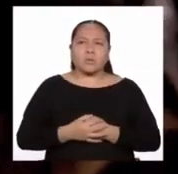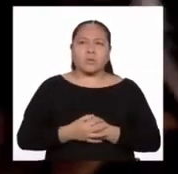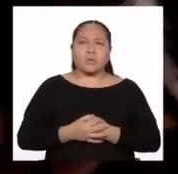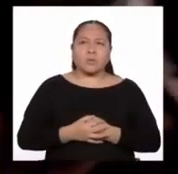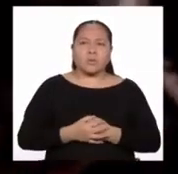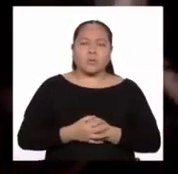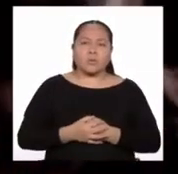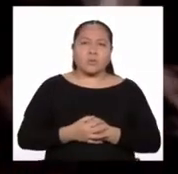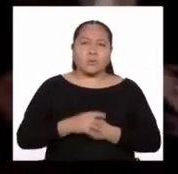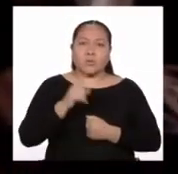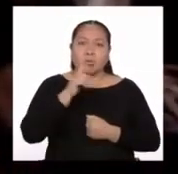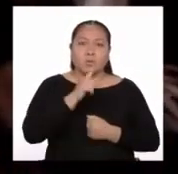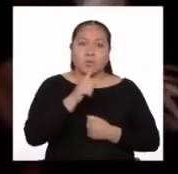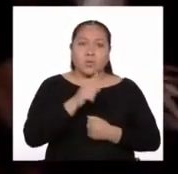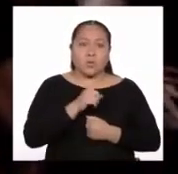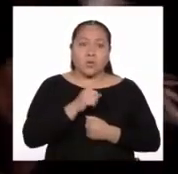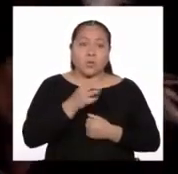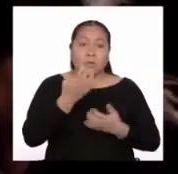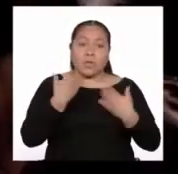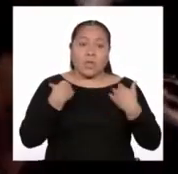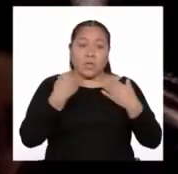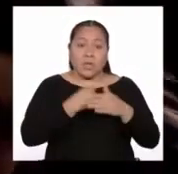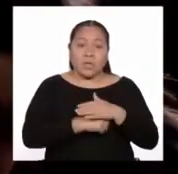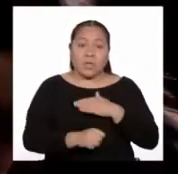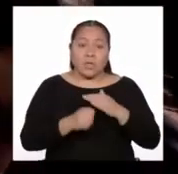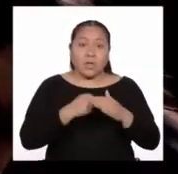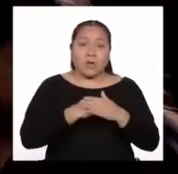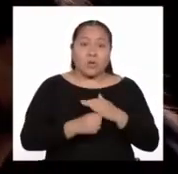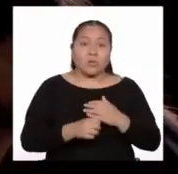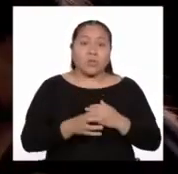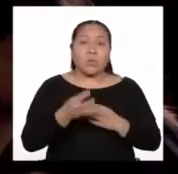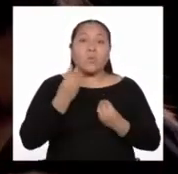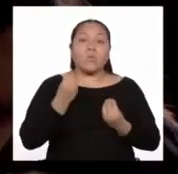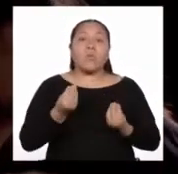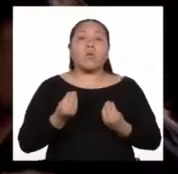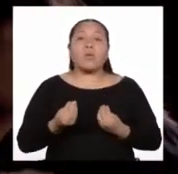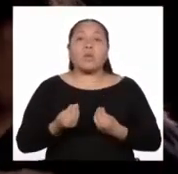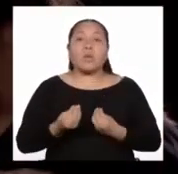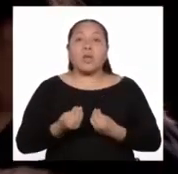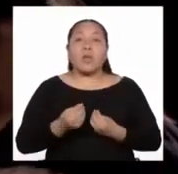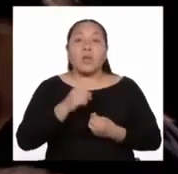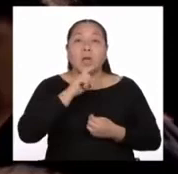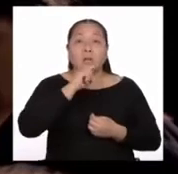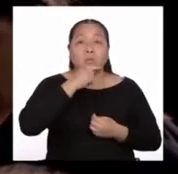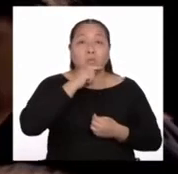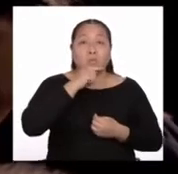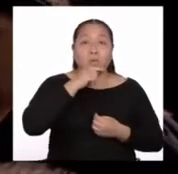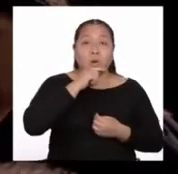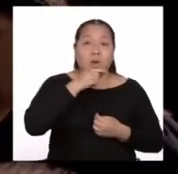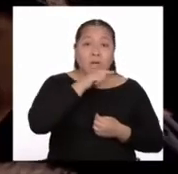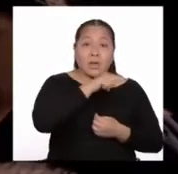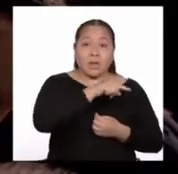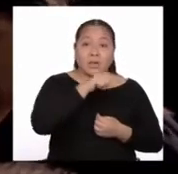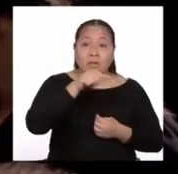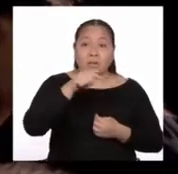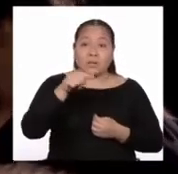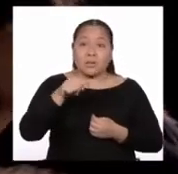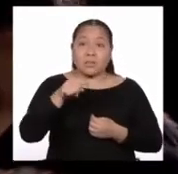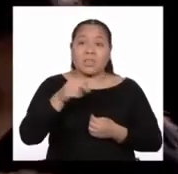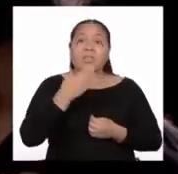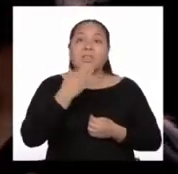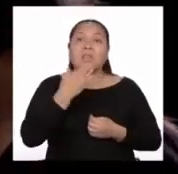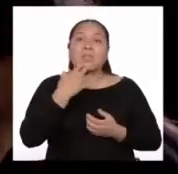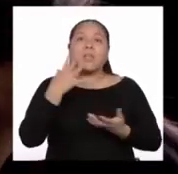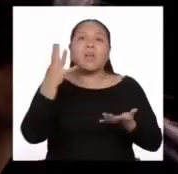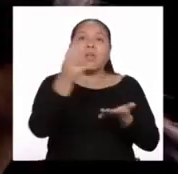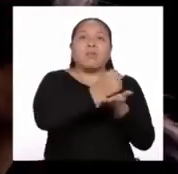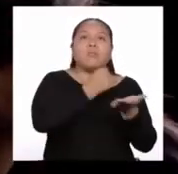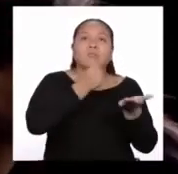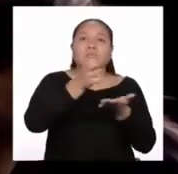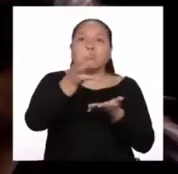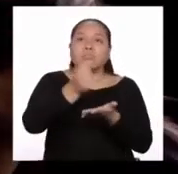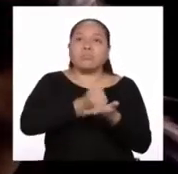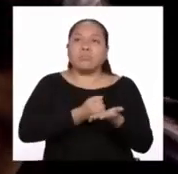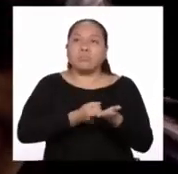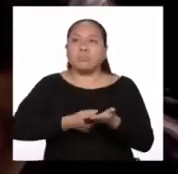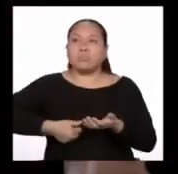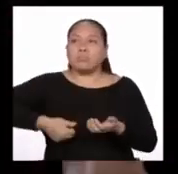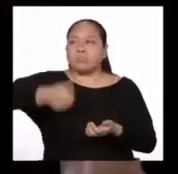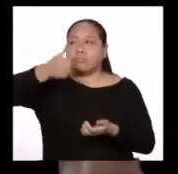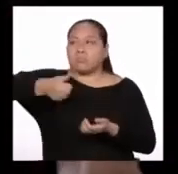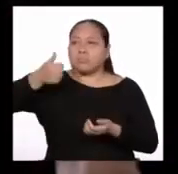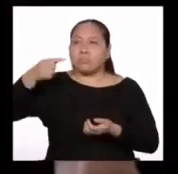No multiplican porque todo lo mejor de las mujeres y doncellas lo toman los padres